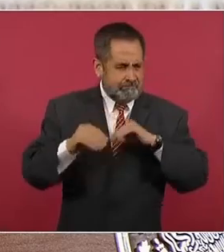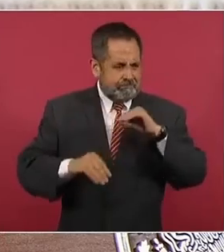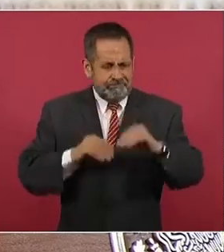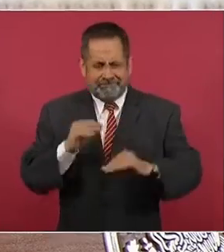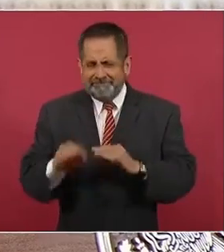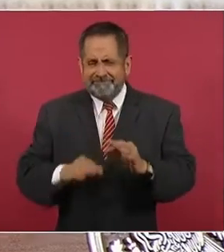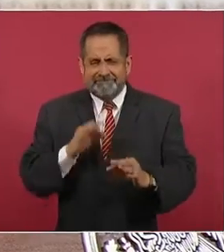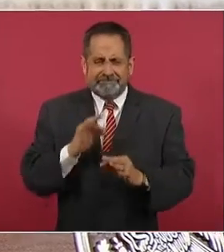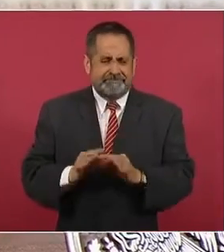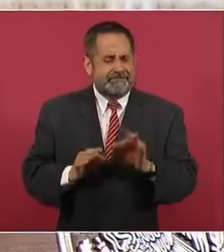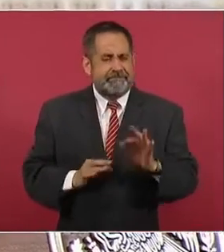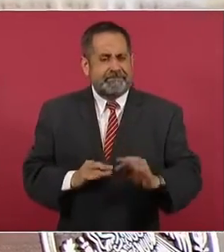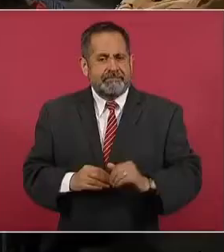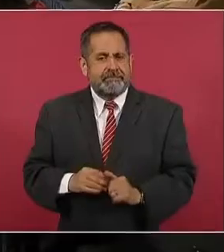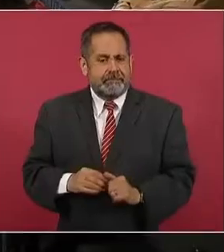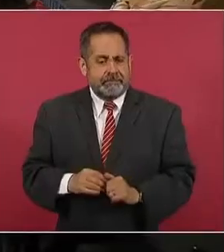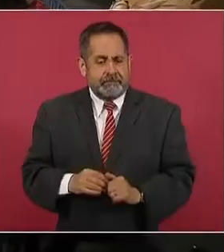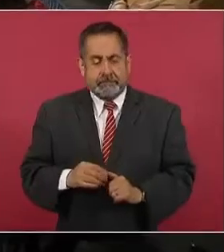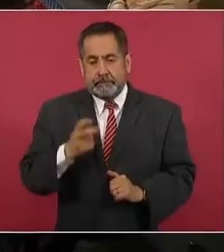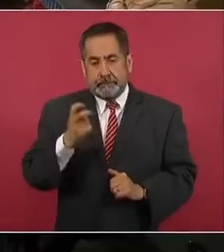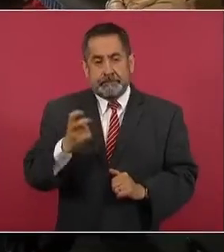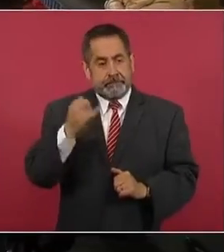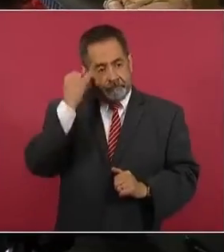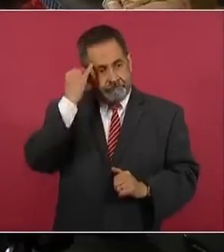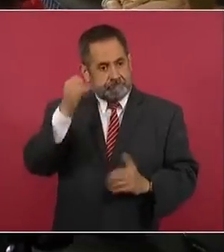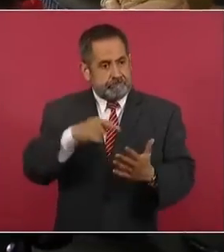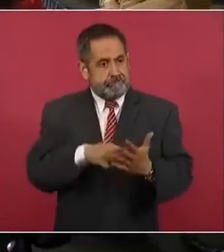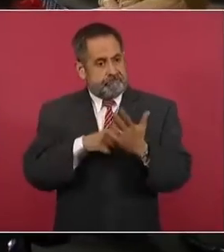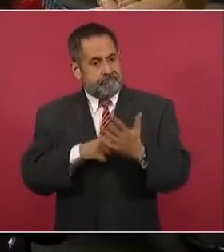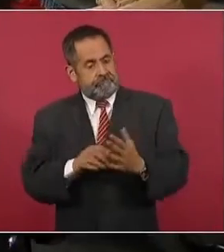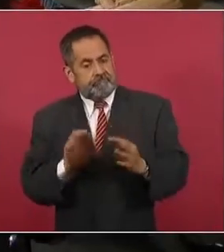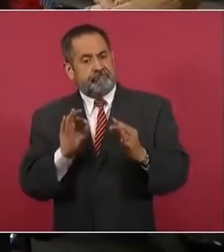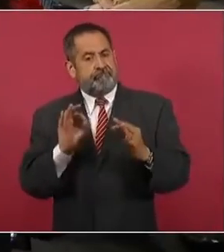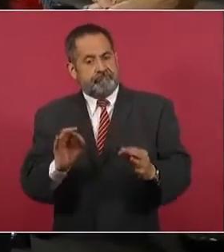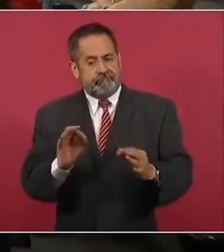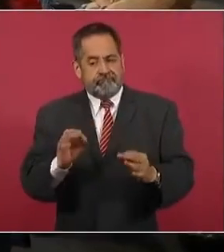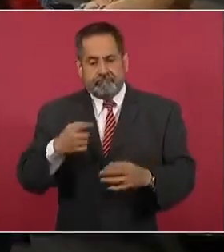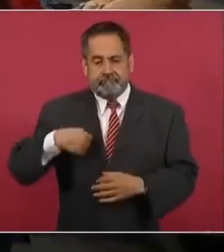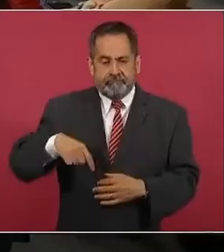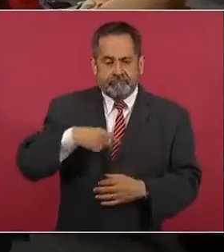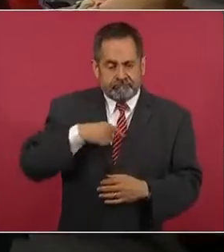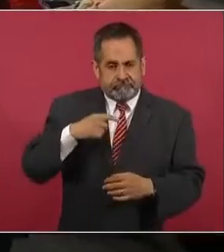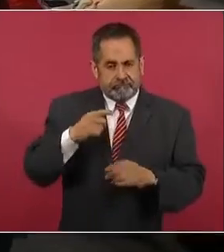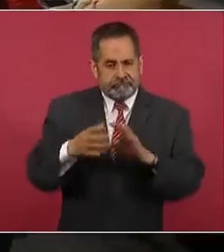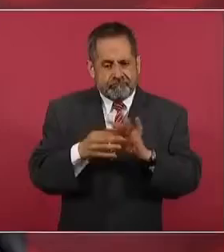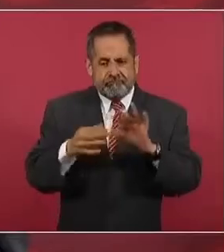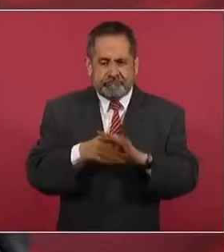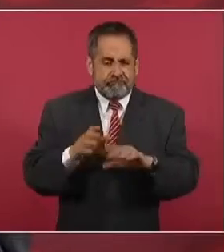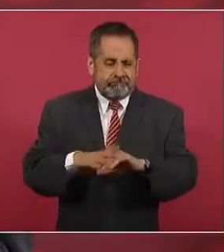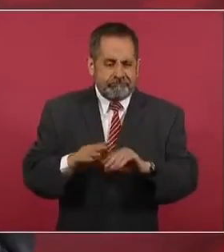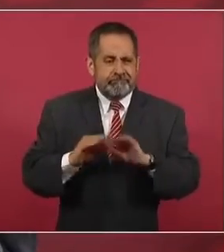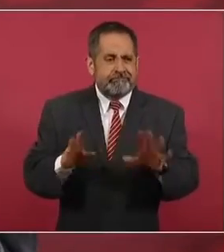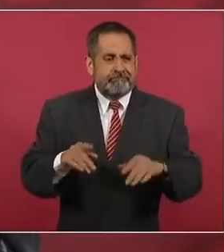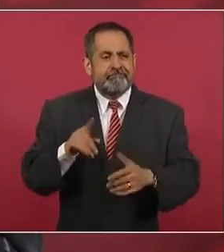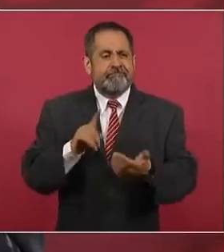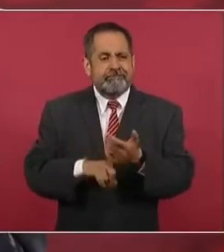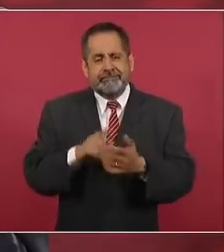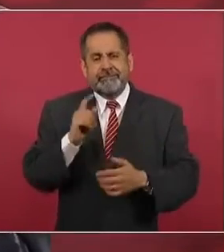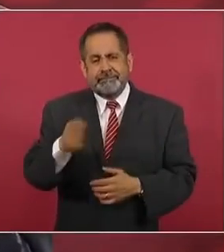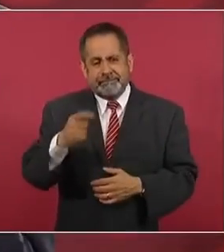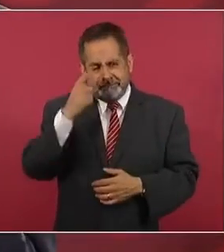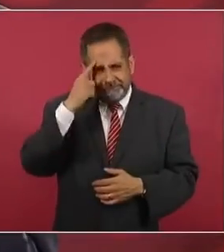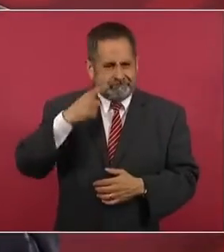es el modelo que estamos aplicando de federalización de la salud,